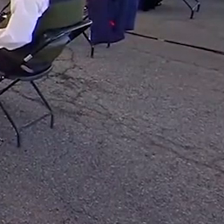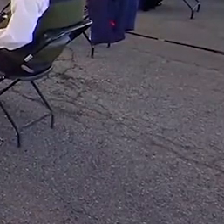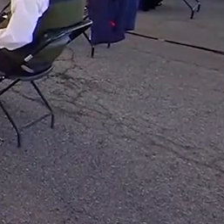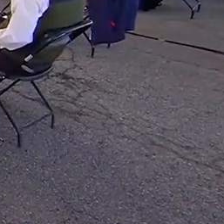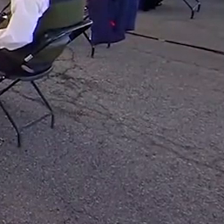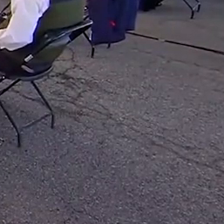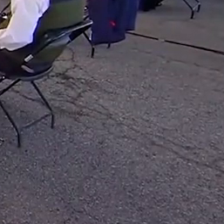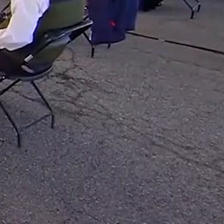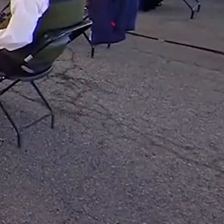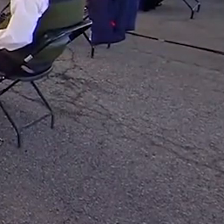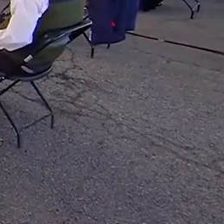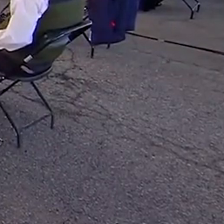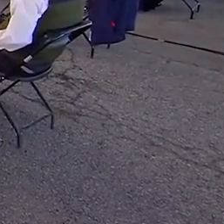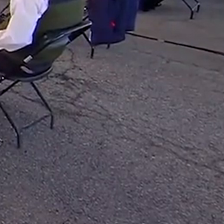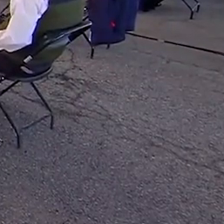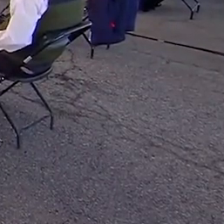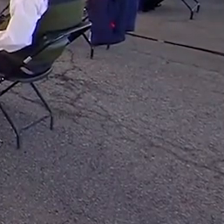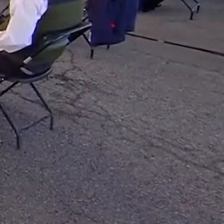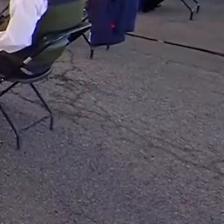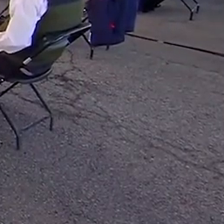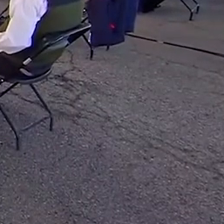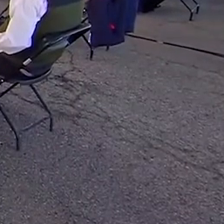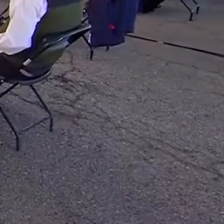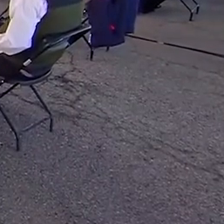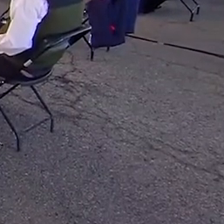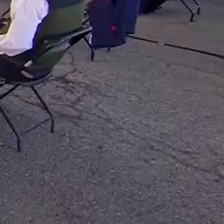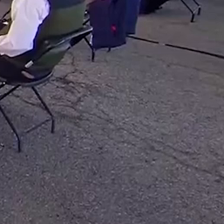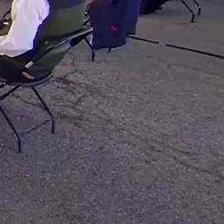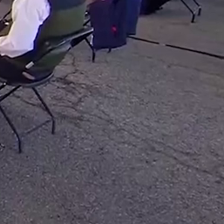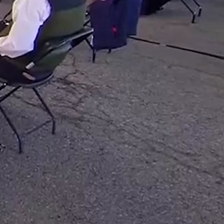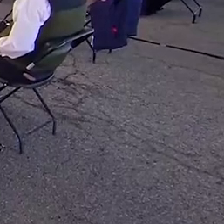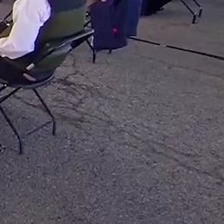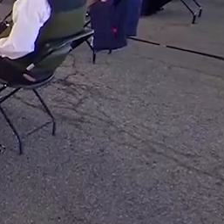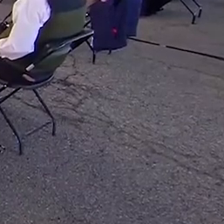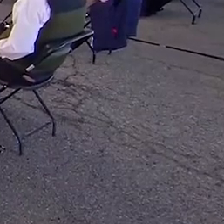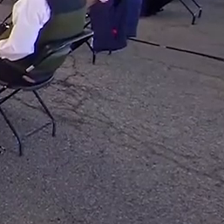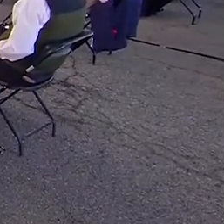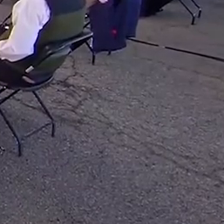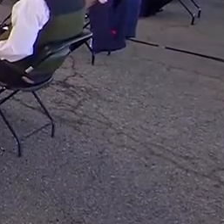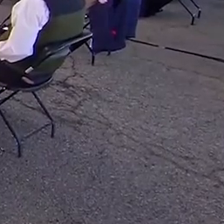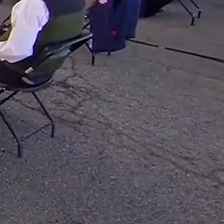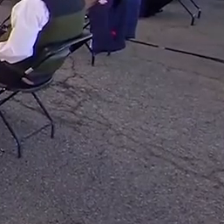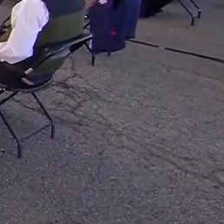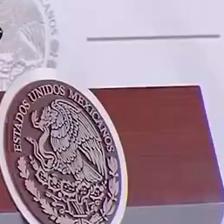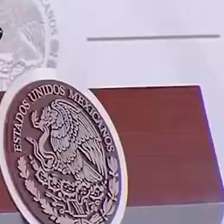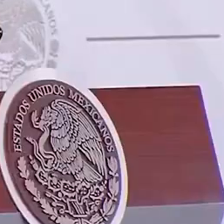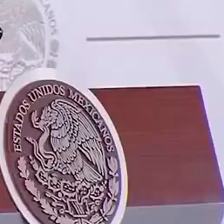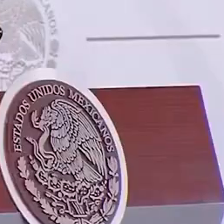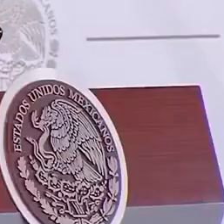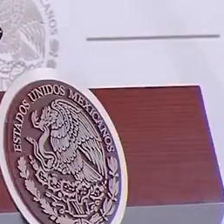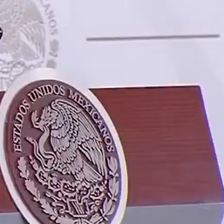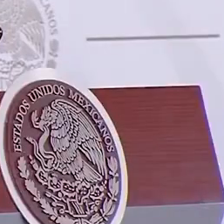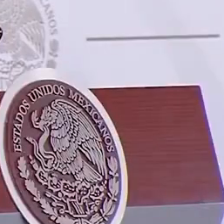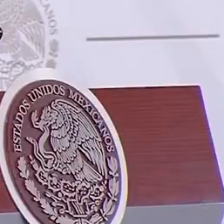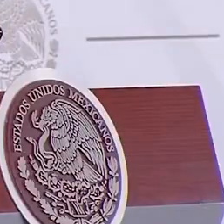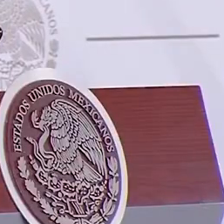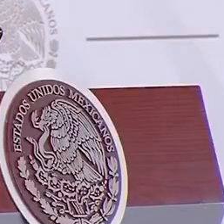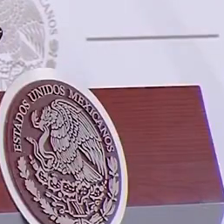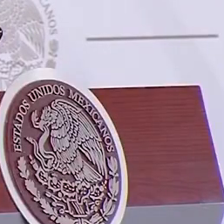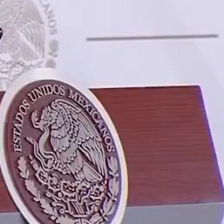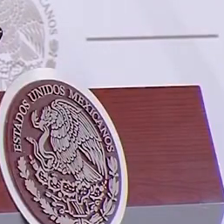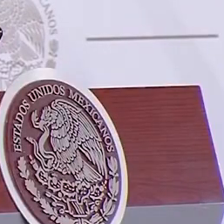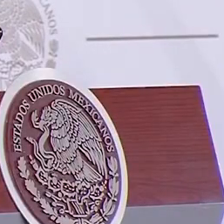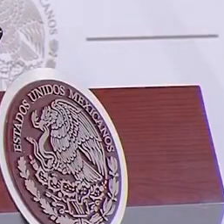Expresar nuestro dolor por estos hechos tan